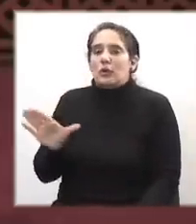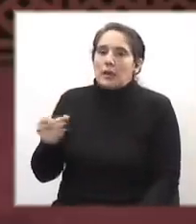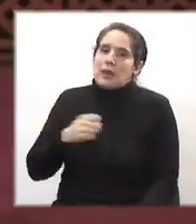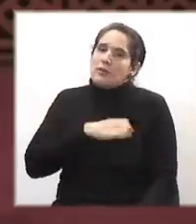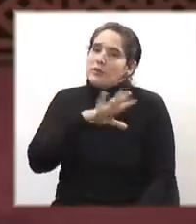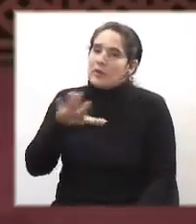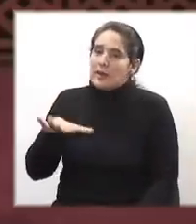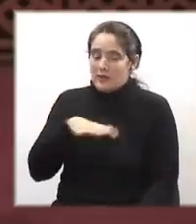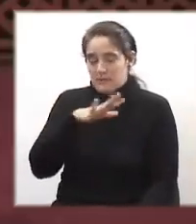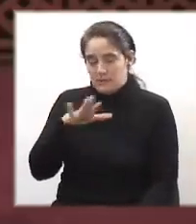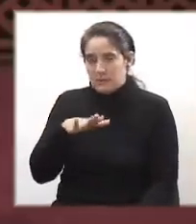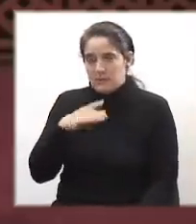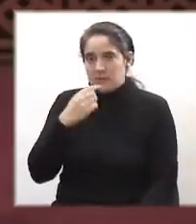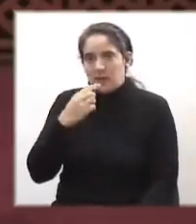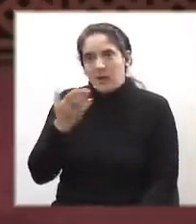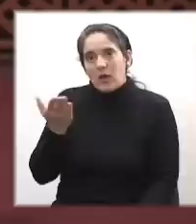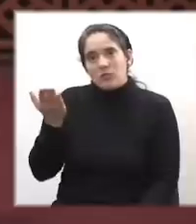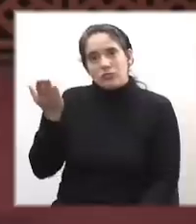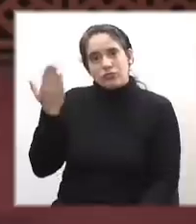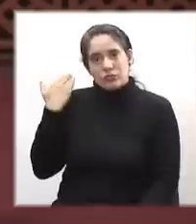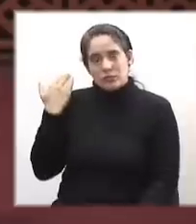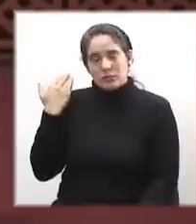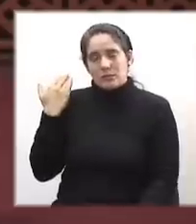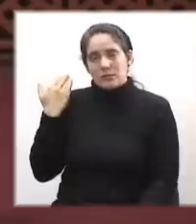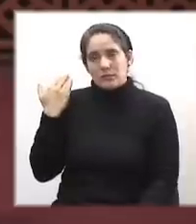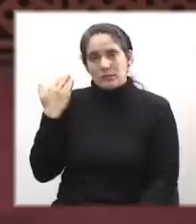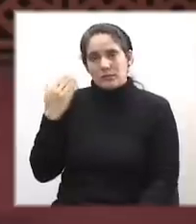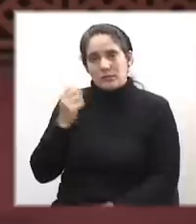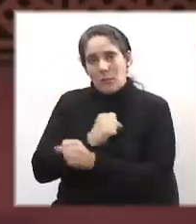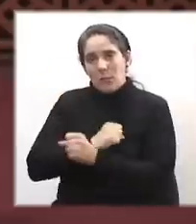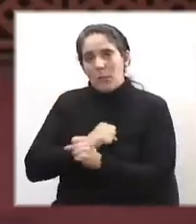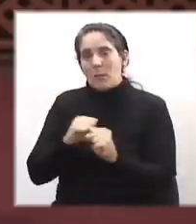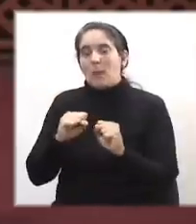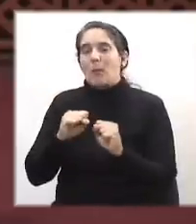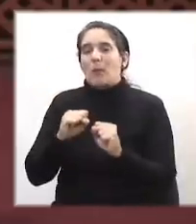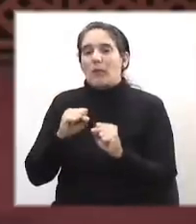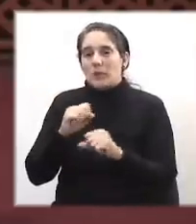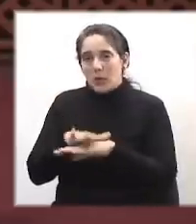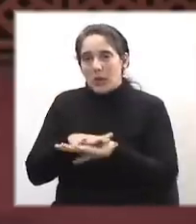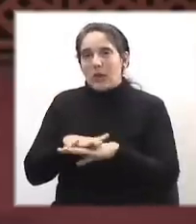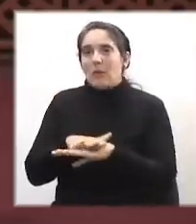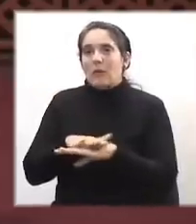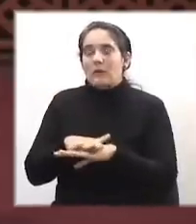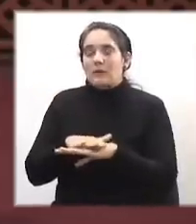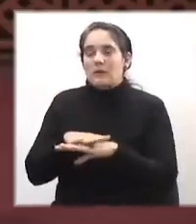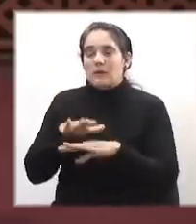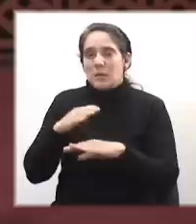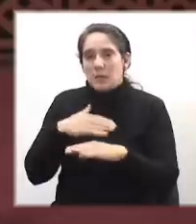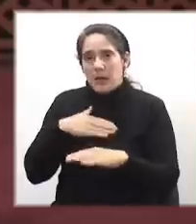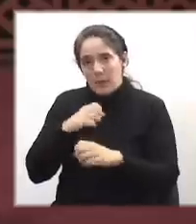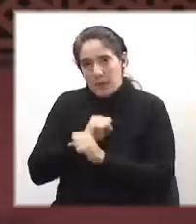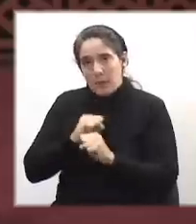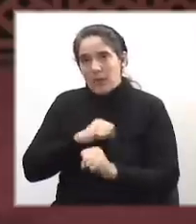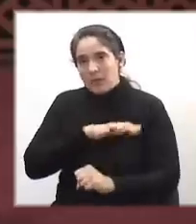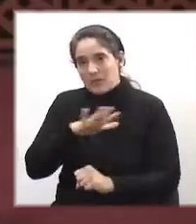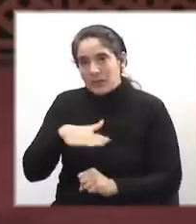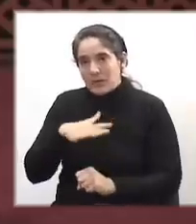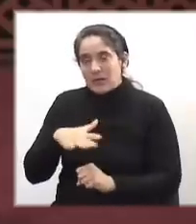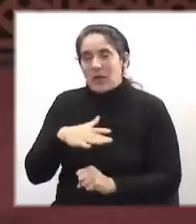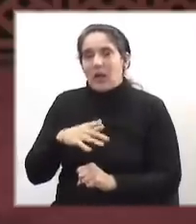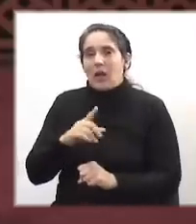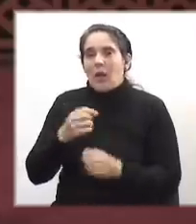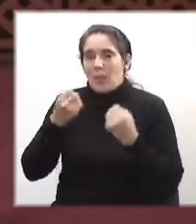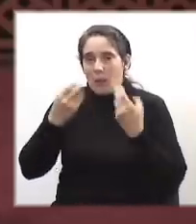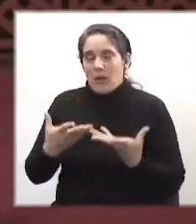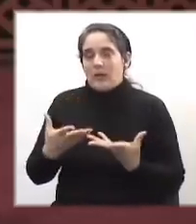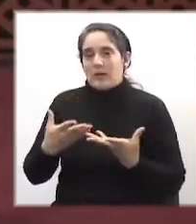sociedad de dejar atrás ese pasado podrá establecer las bases para una convivencia democrática madura